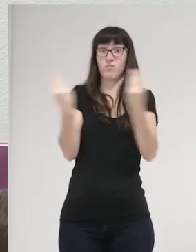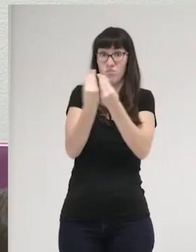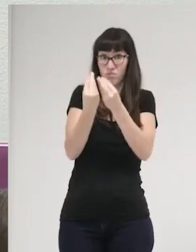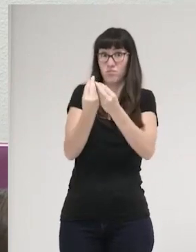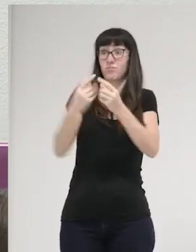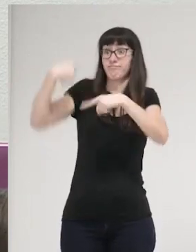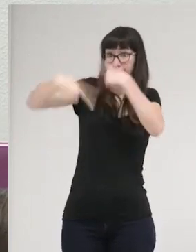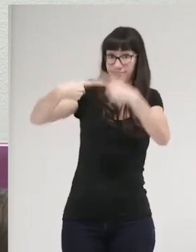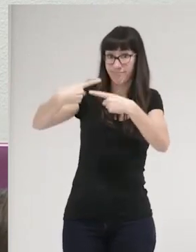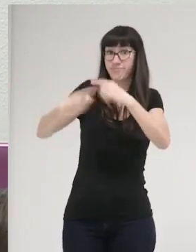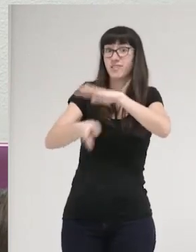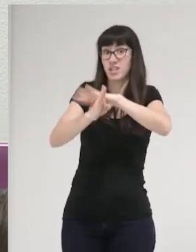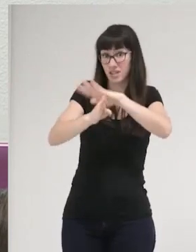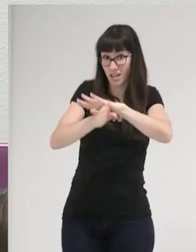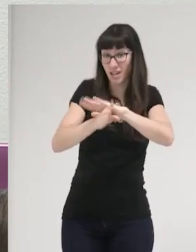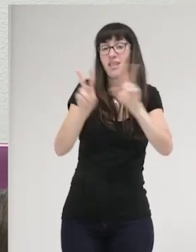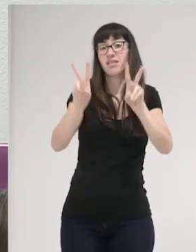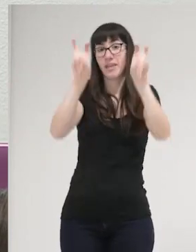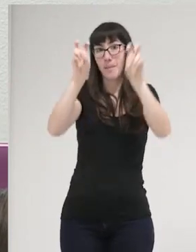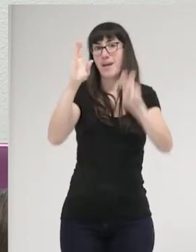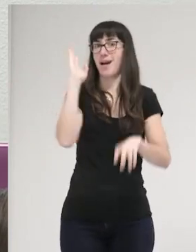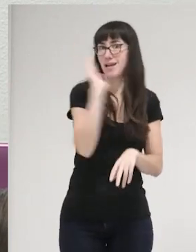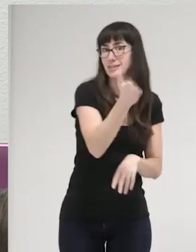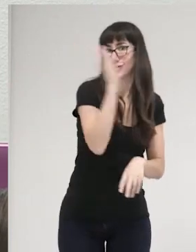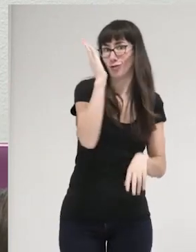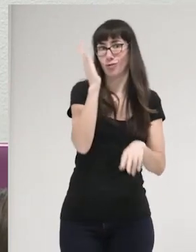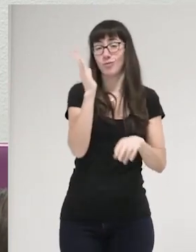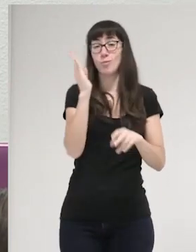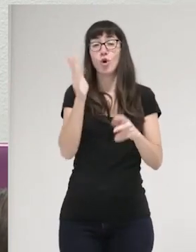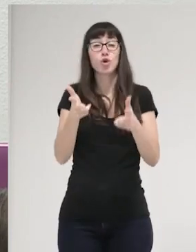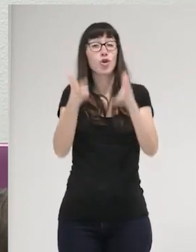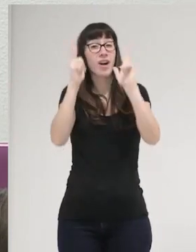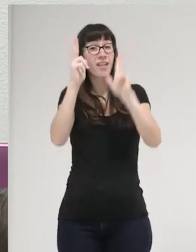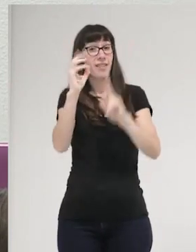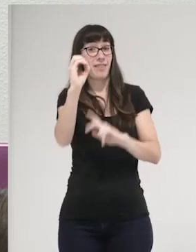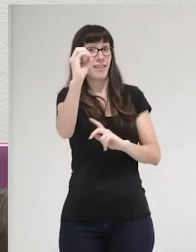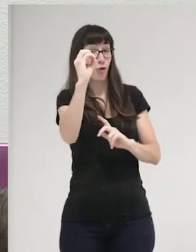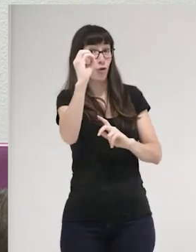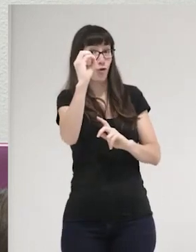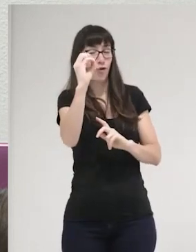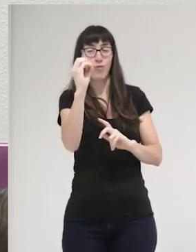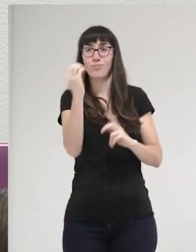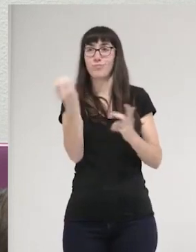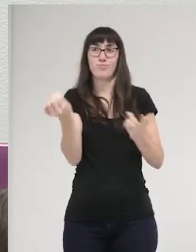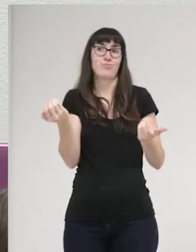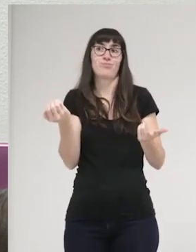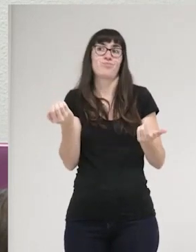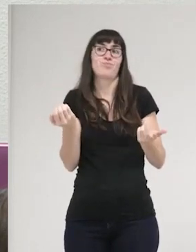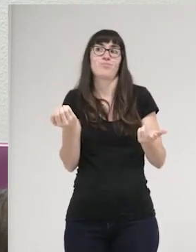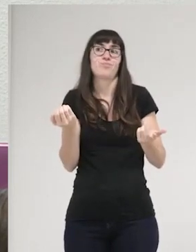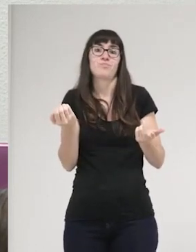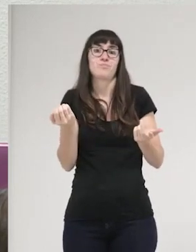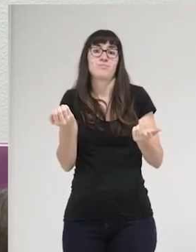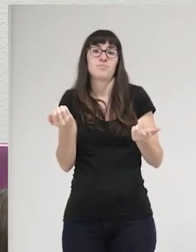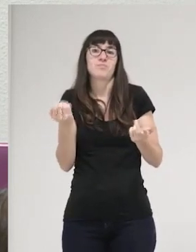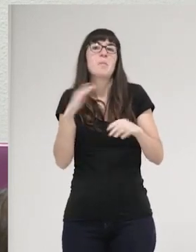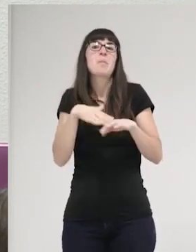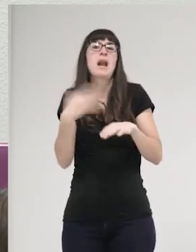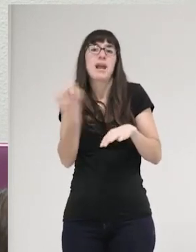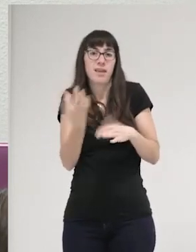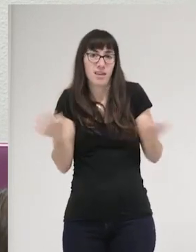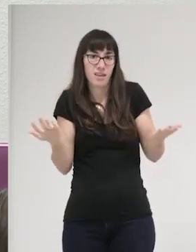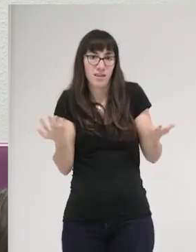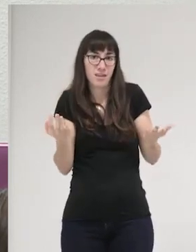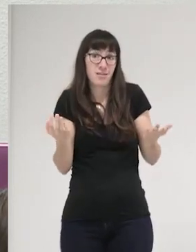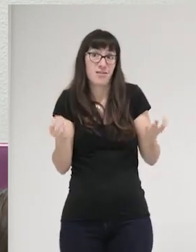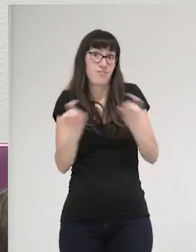reproducción de las lógicas del castigo y la tolerancia cero solo tiene que ver, precisamente, bueno, ¿no? Para que es, o sea, con, de